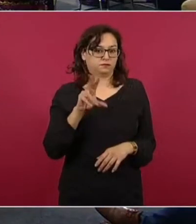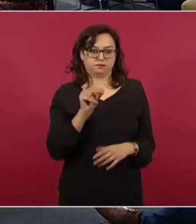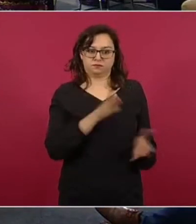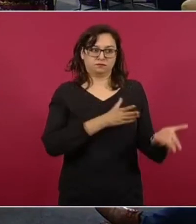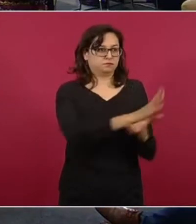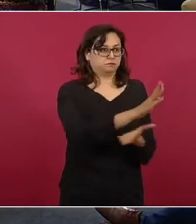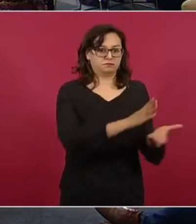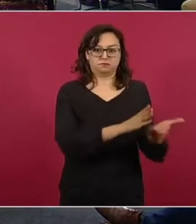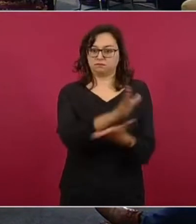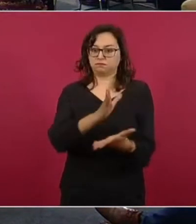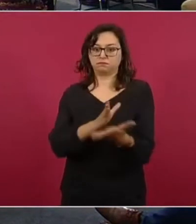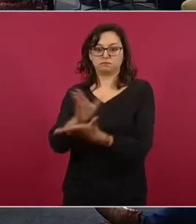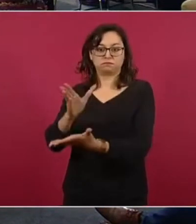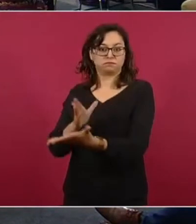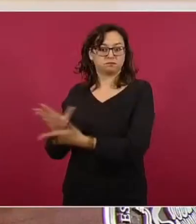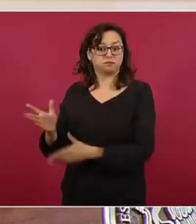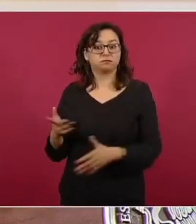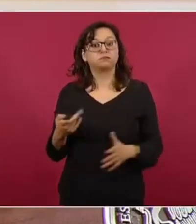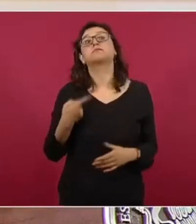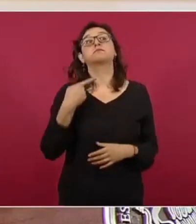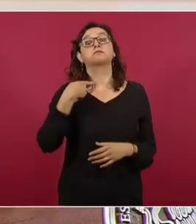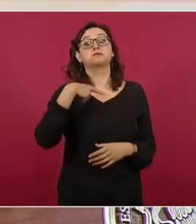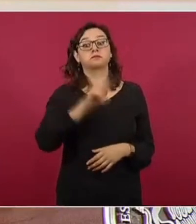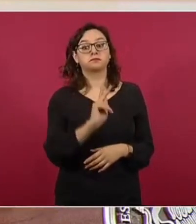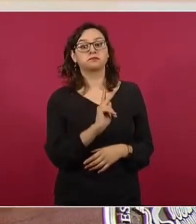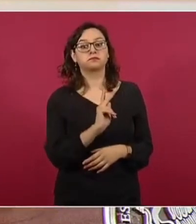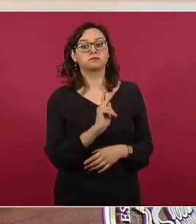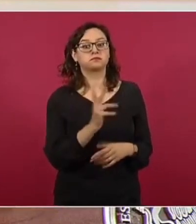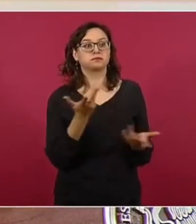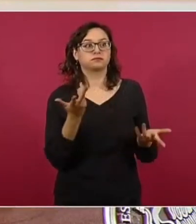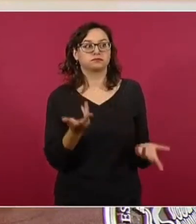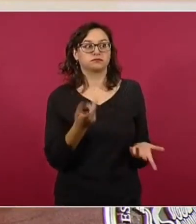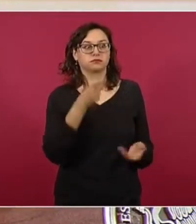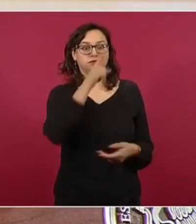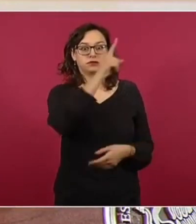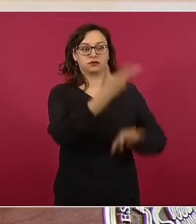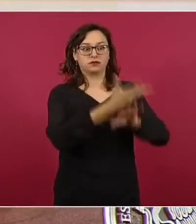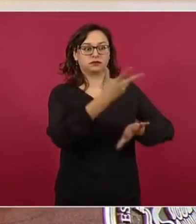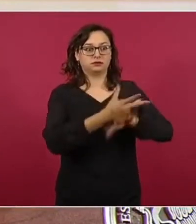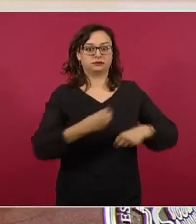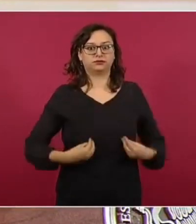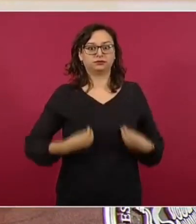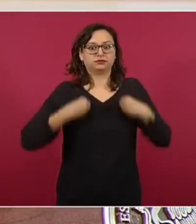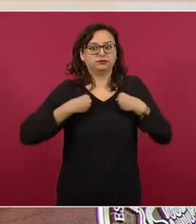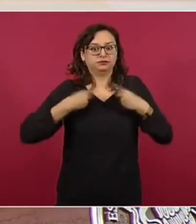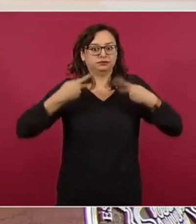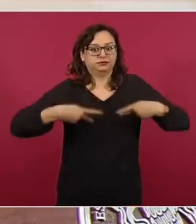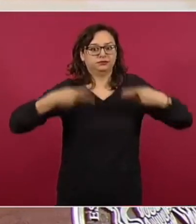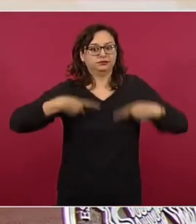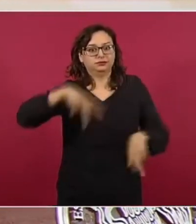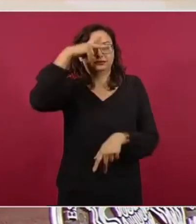pero si hay maltrato, porque son mexicanos… Ayer hablaba yo